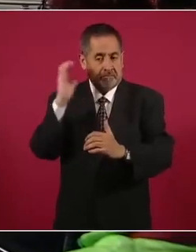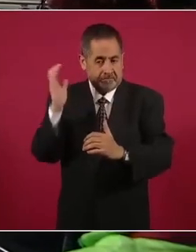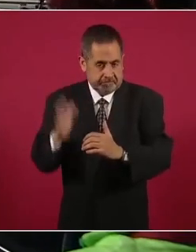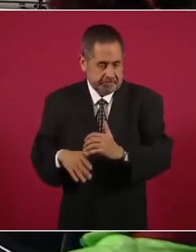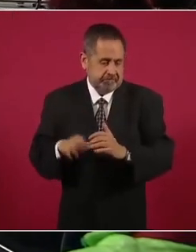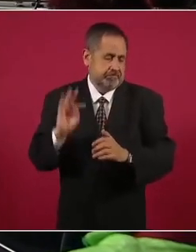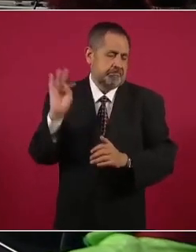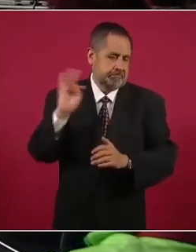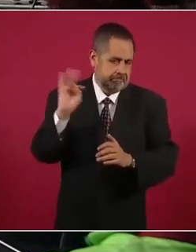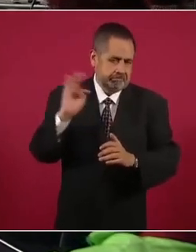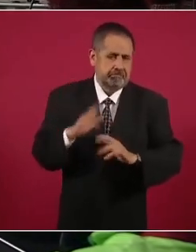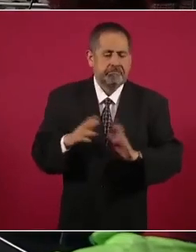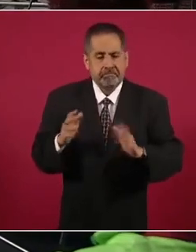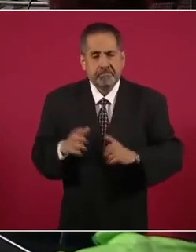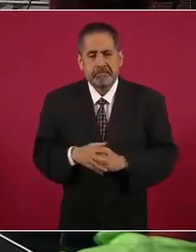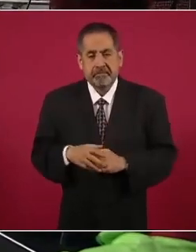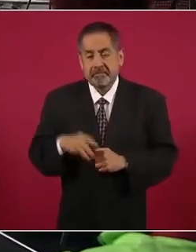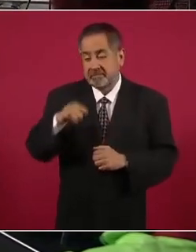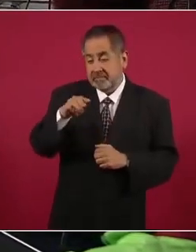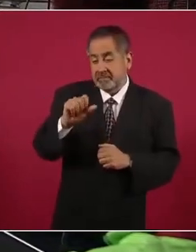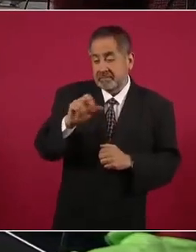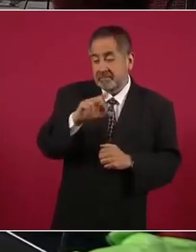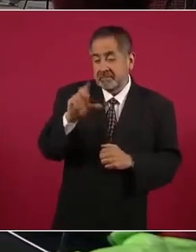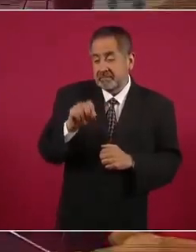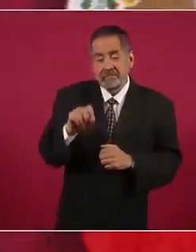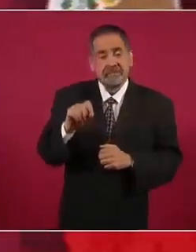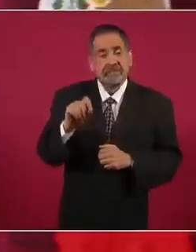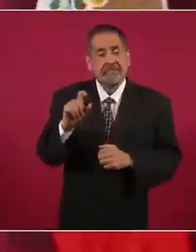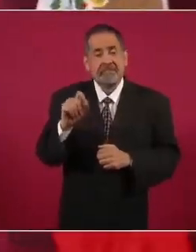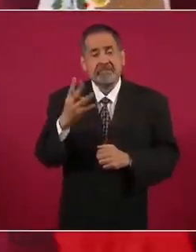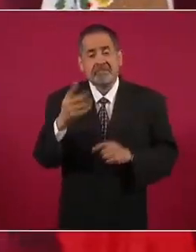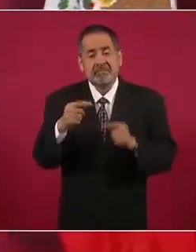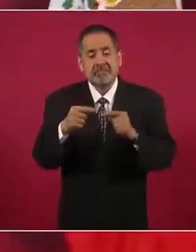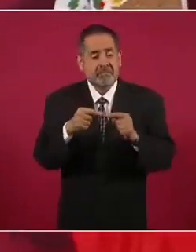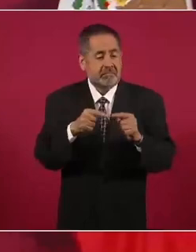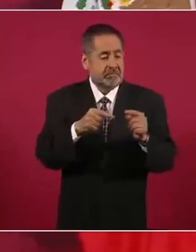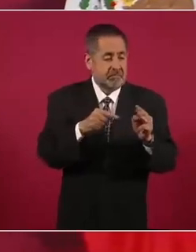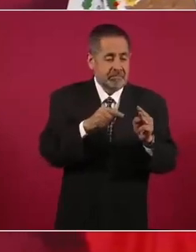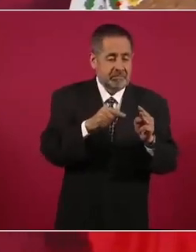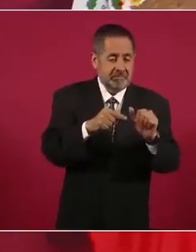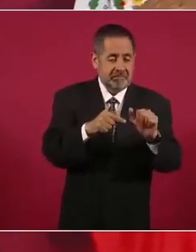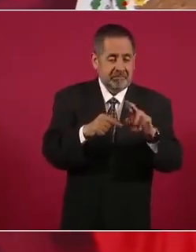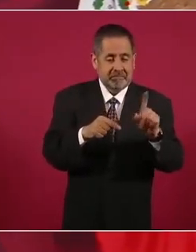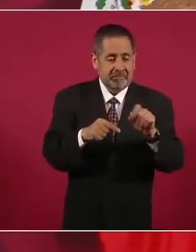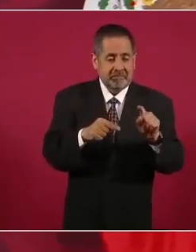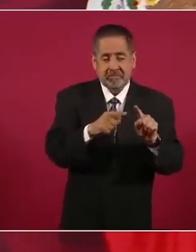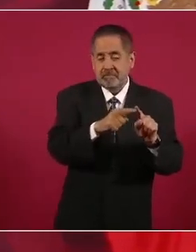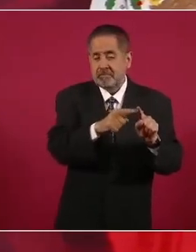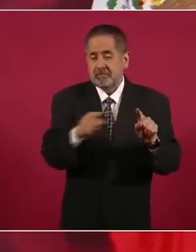pues de marzo del 24 a finales de septiembre que termino,